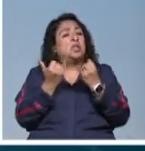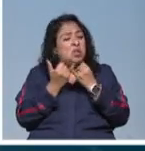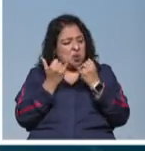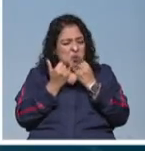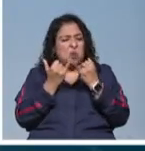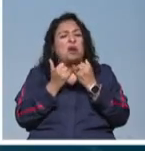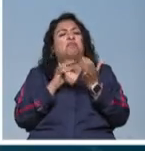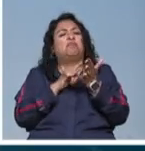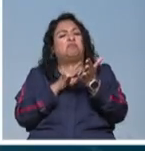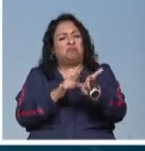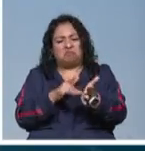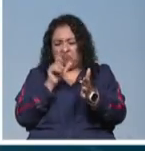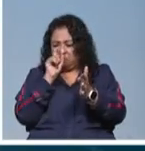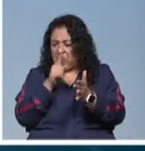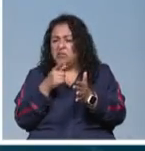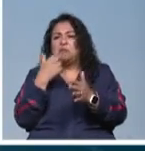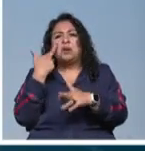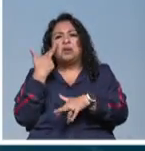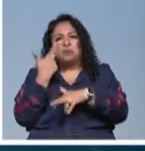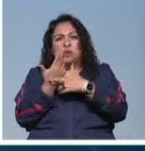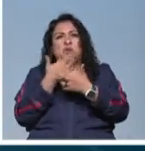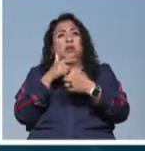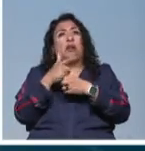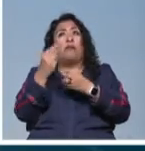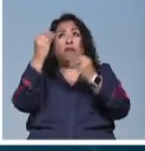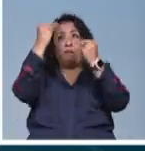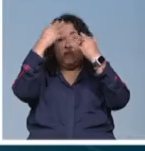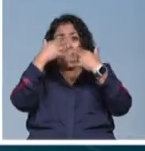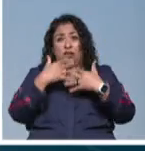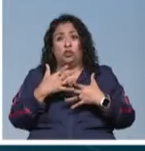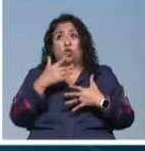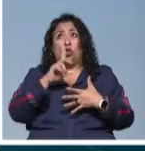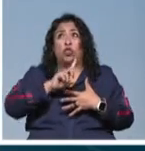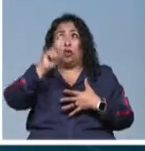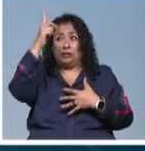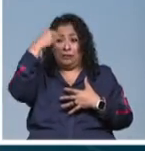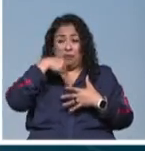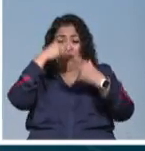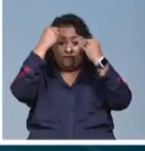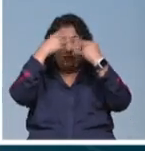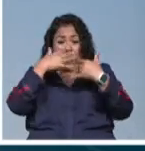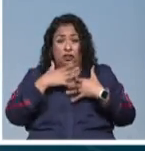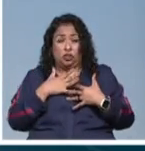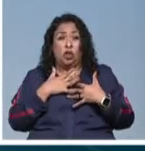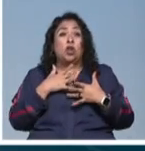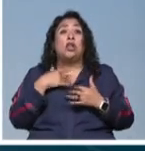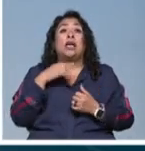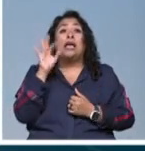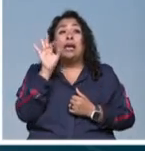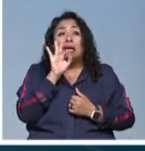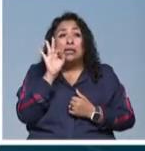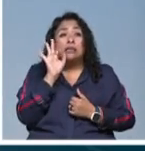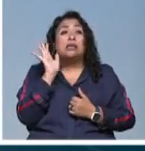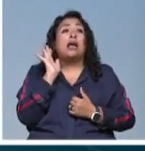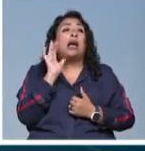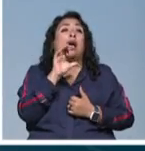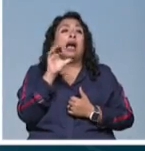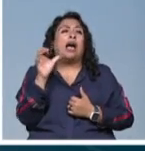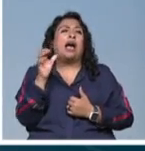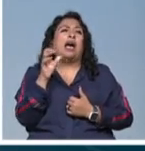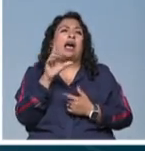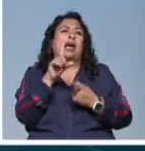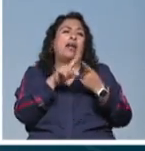cumpliendo con esa misma función, que es una bendición de Dios para mí. Y si estás haciéndolo a través de la